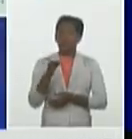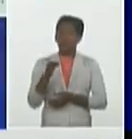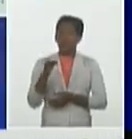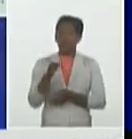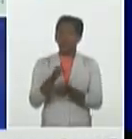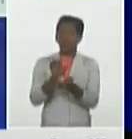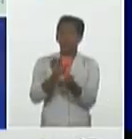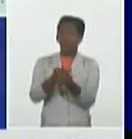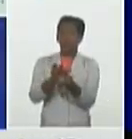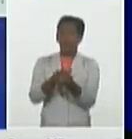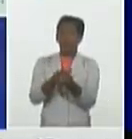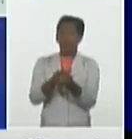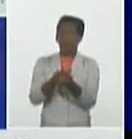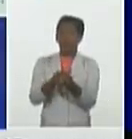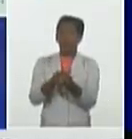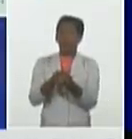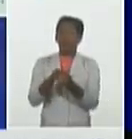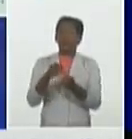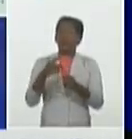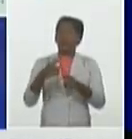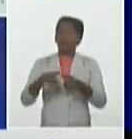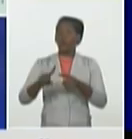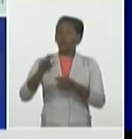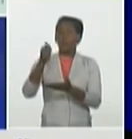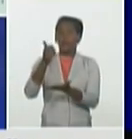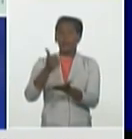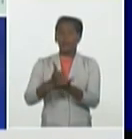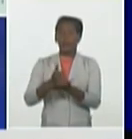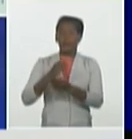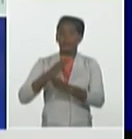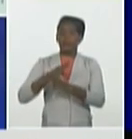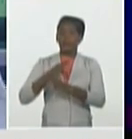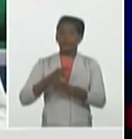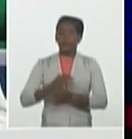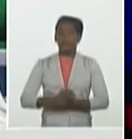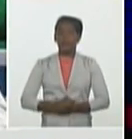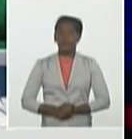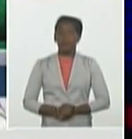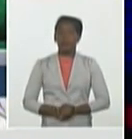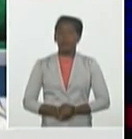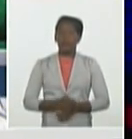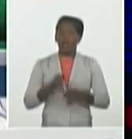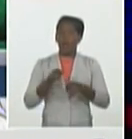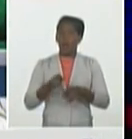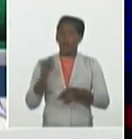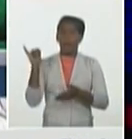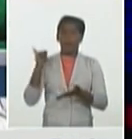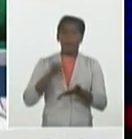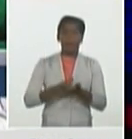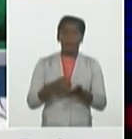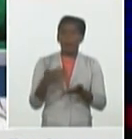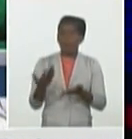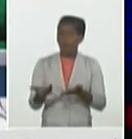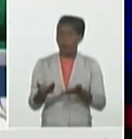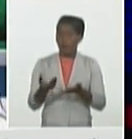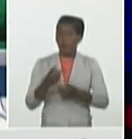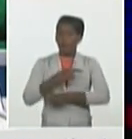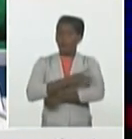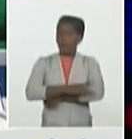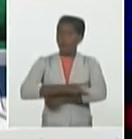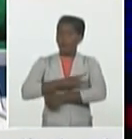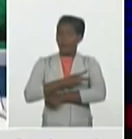municipio Santiago de Cuba por países de procedencia los 24